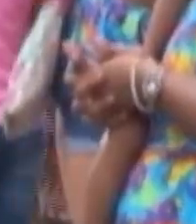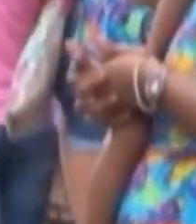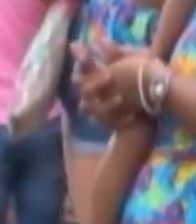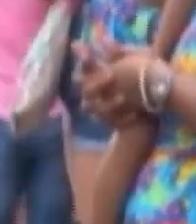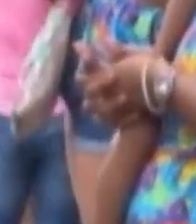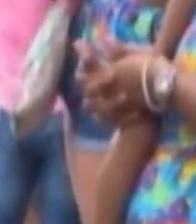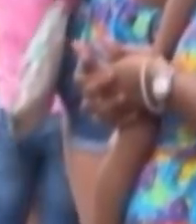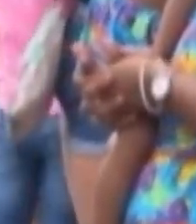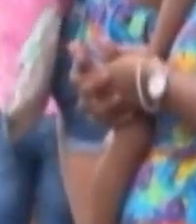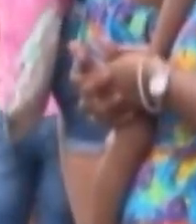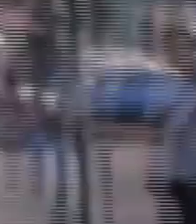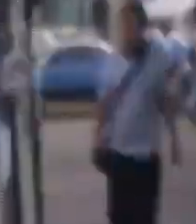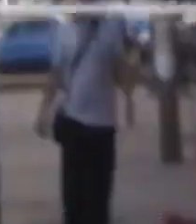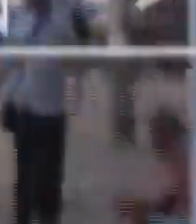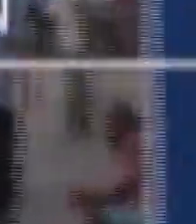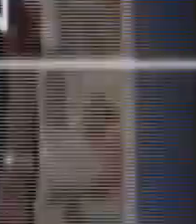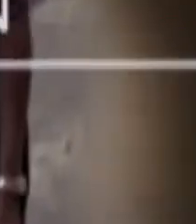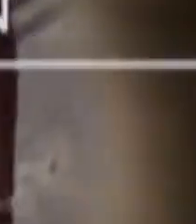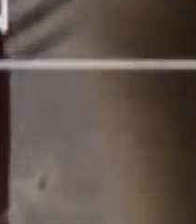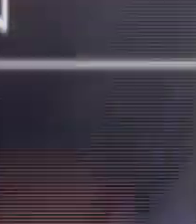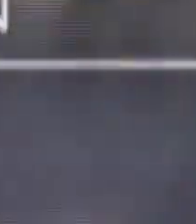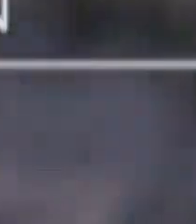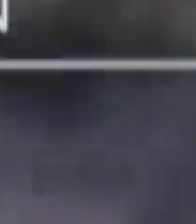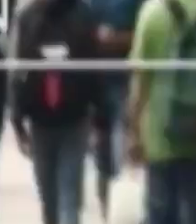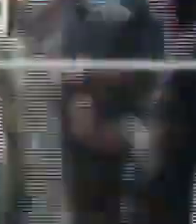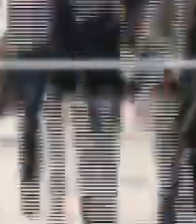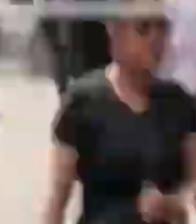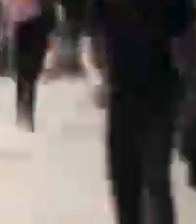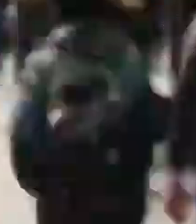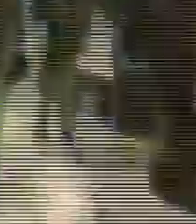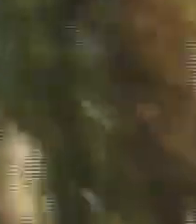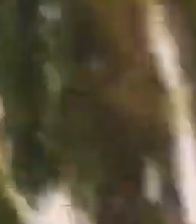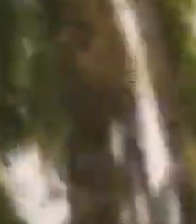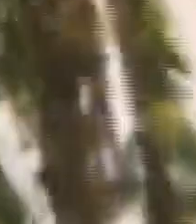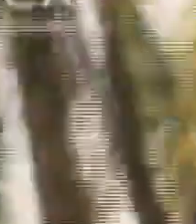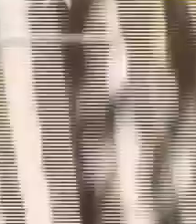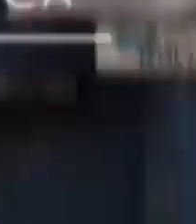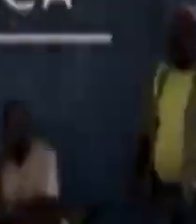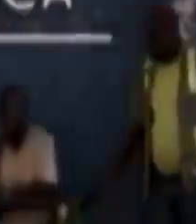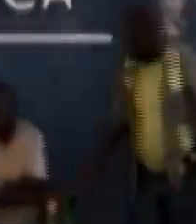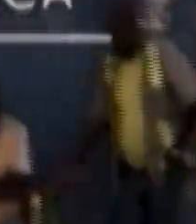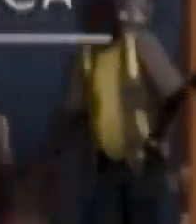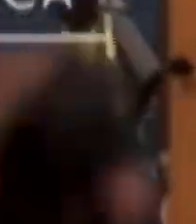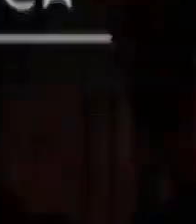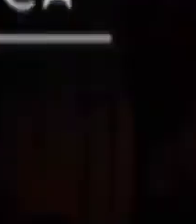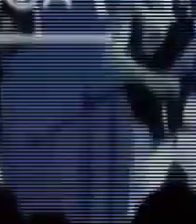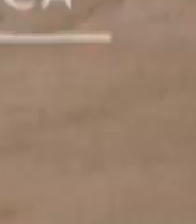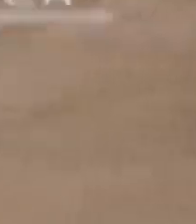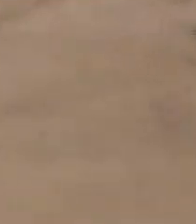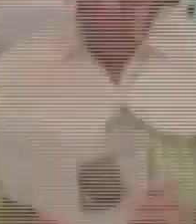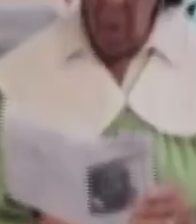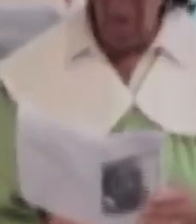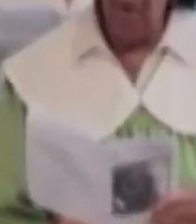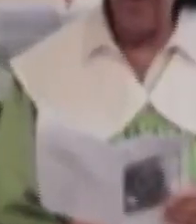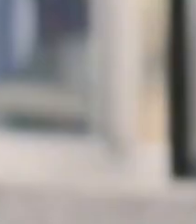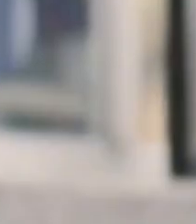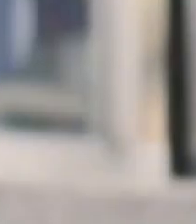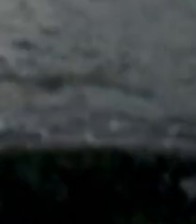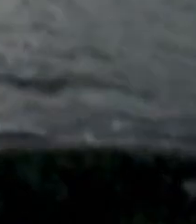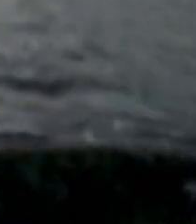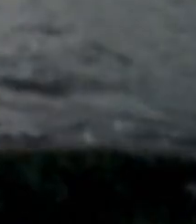y 4 y 30 de la tarde y las primeras dos partes del documental Construyendo Nuestra Nación